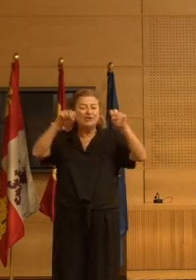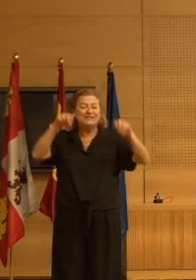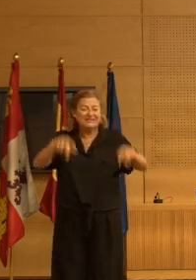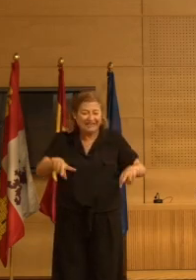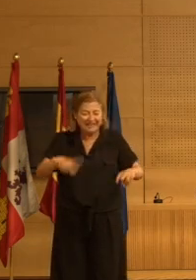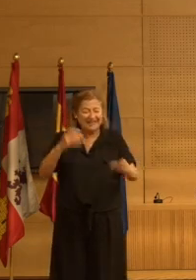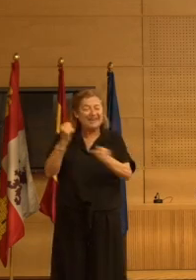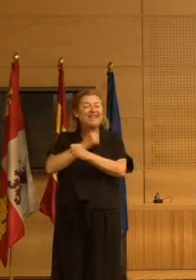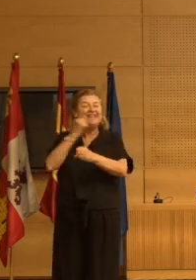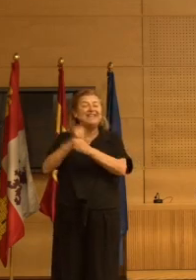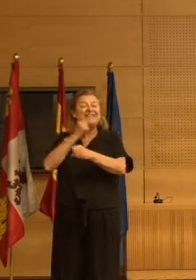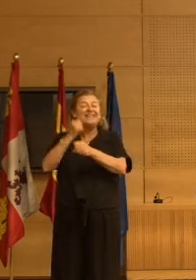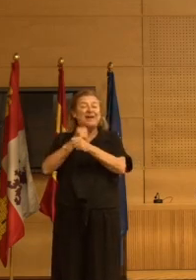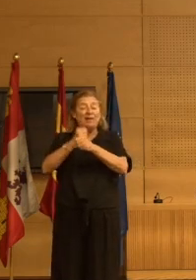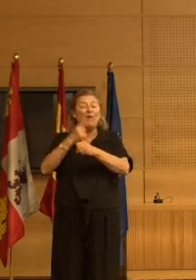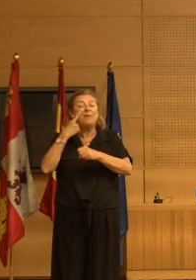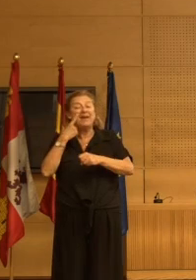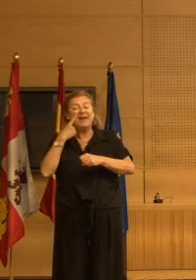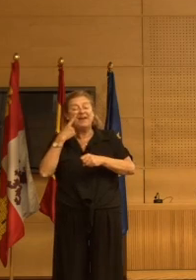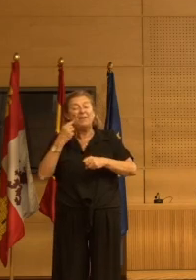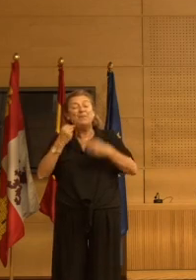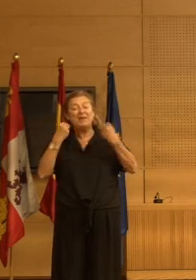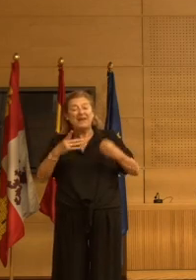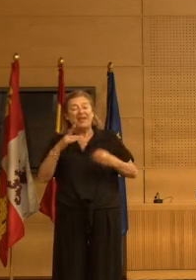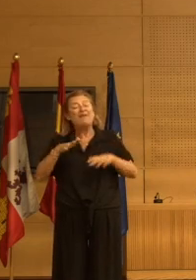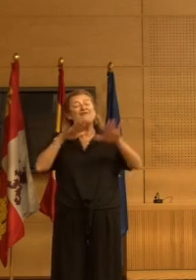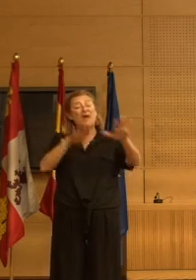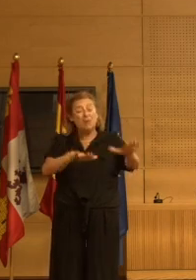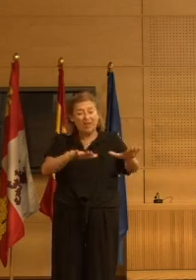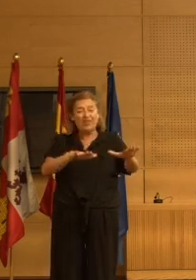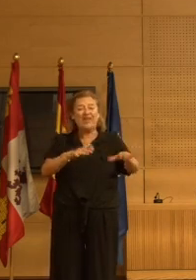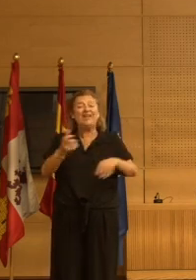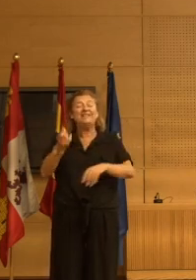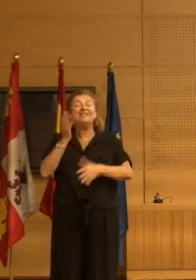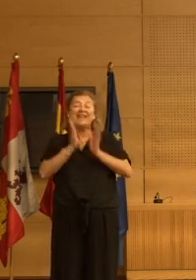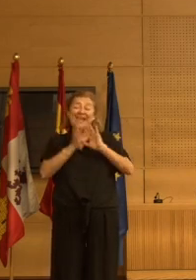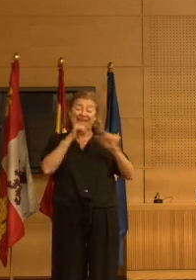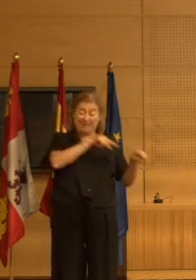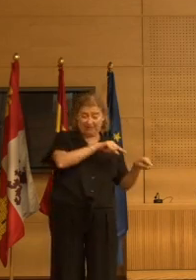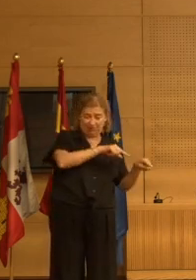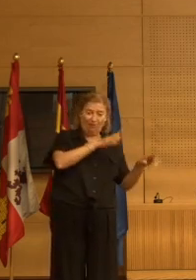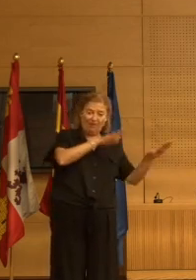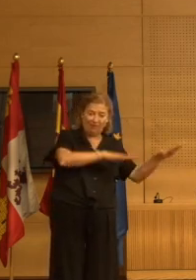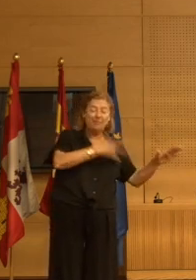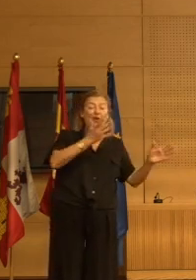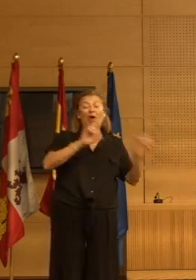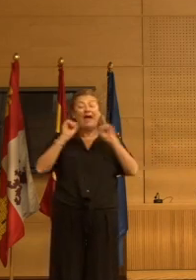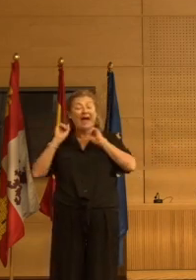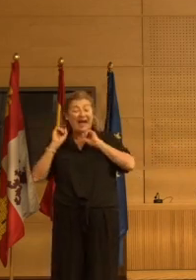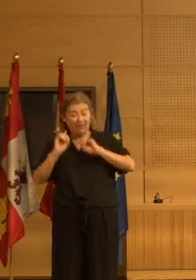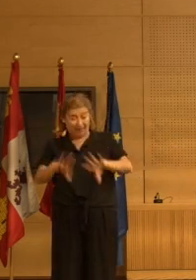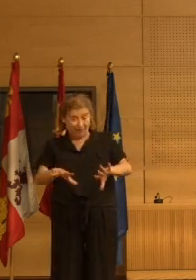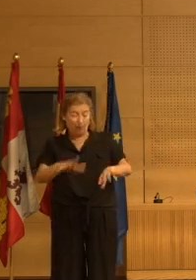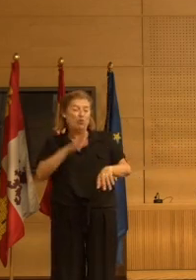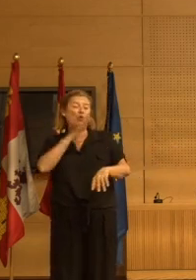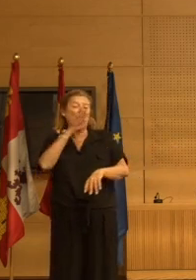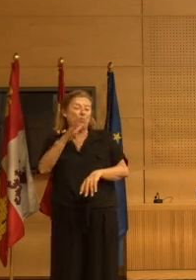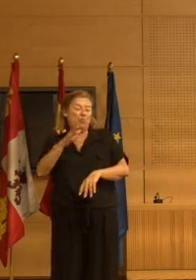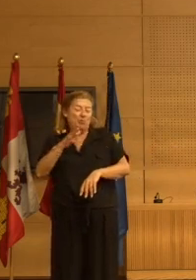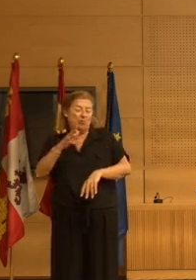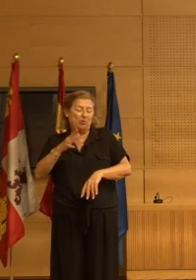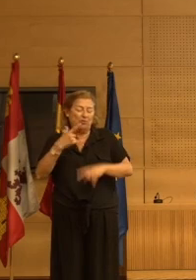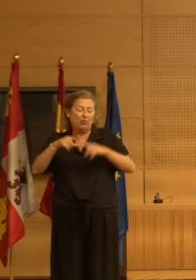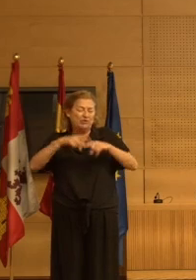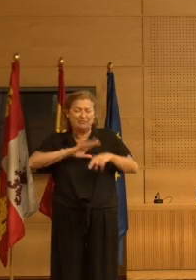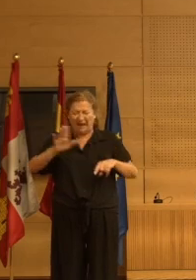ensayo debido a falta de eficacia favorece ligeramente al tratamiento, sin embargo, abandono debido a efectos adversos